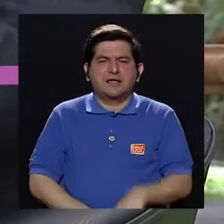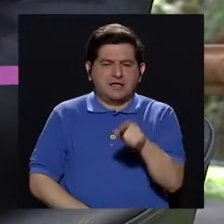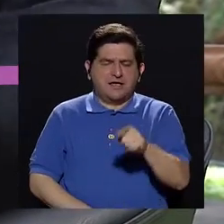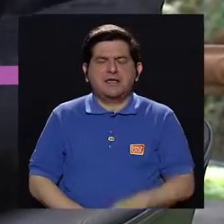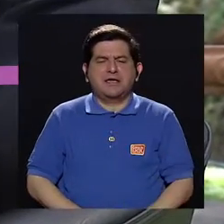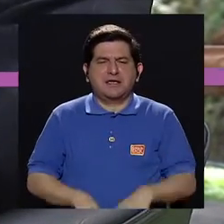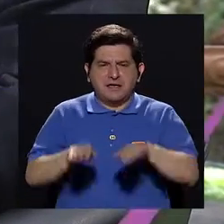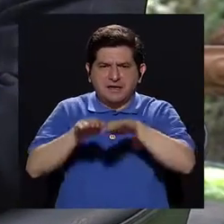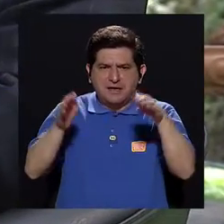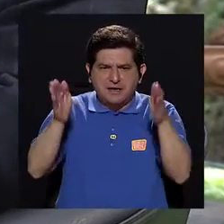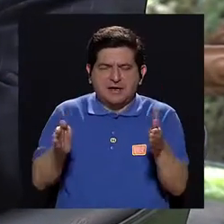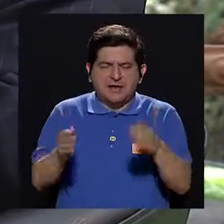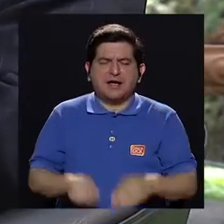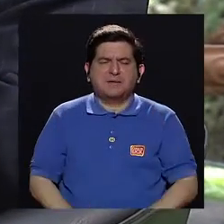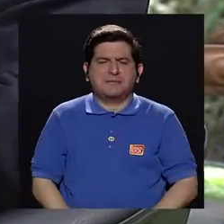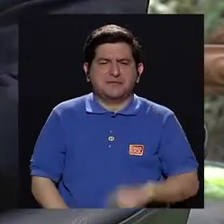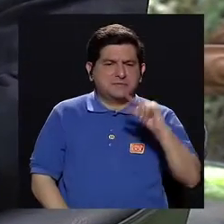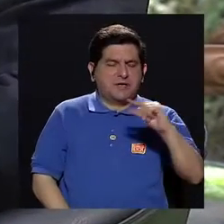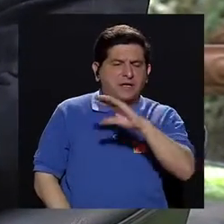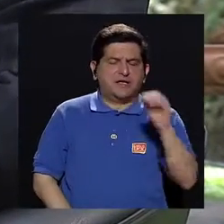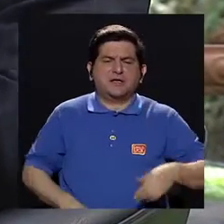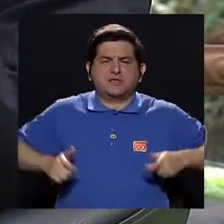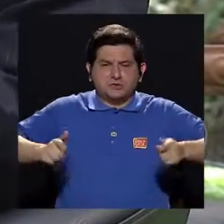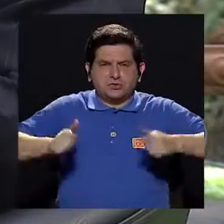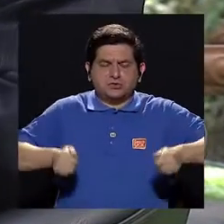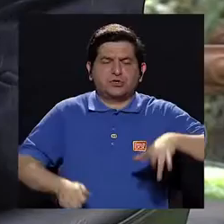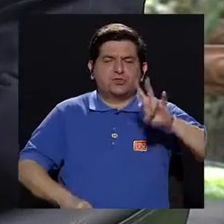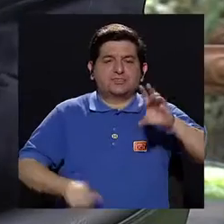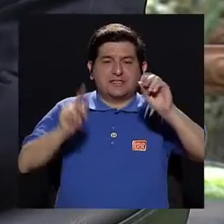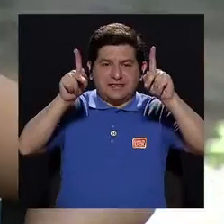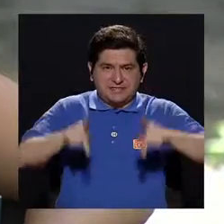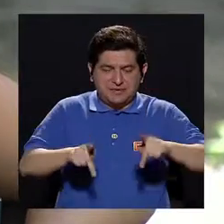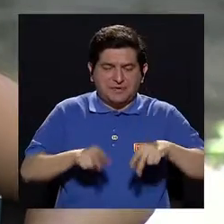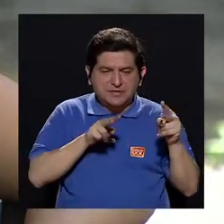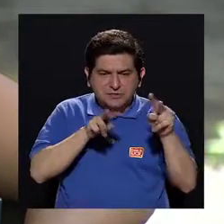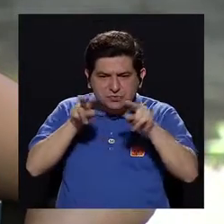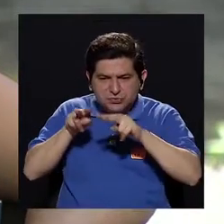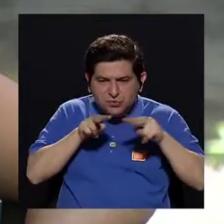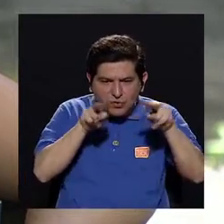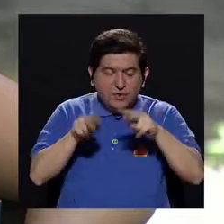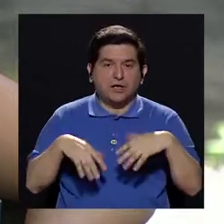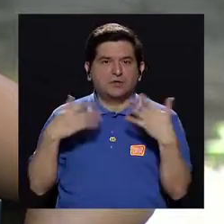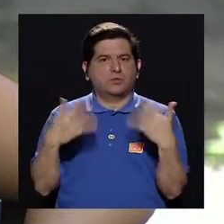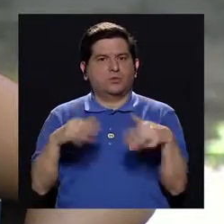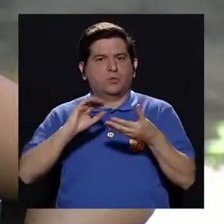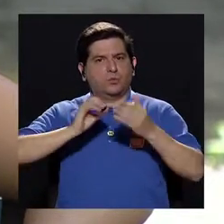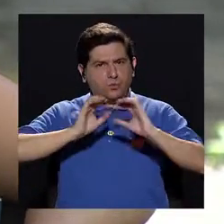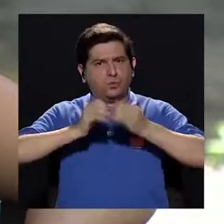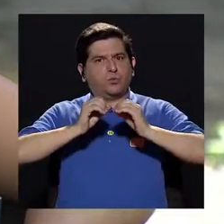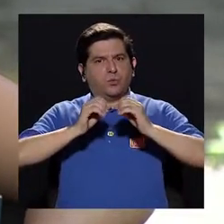camillas, y si quieres derrubar, nosotros tenemos en promedio 70 pacientes en observación. Eso es mucho.